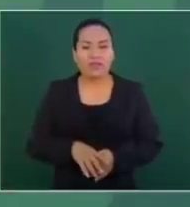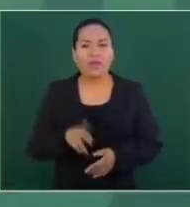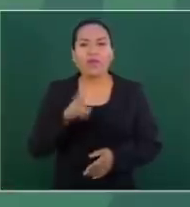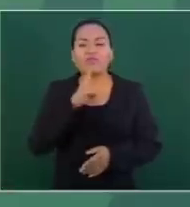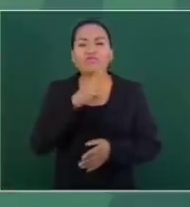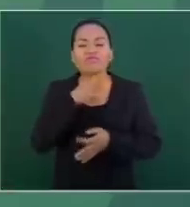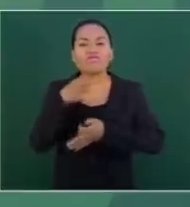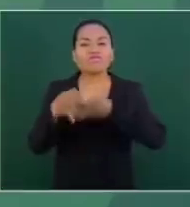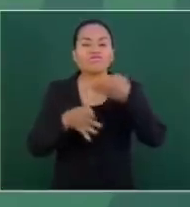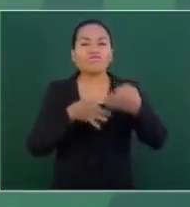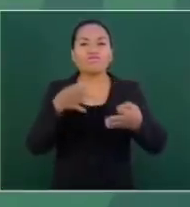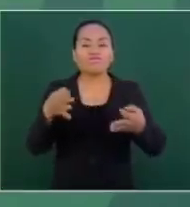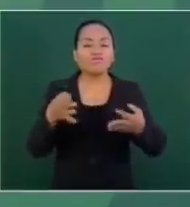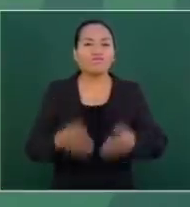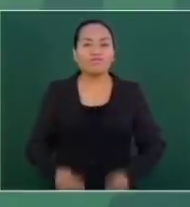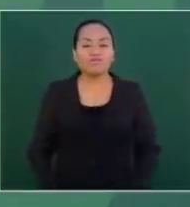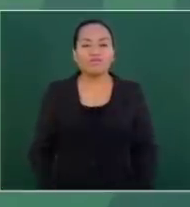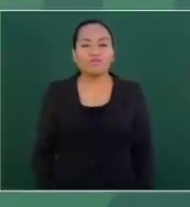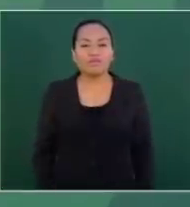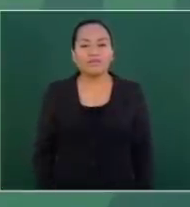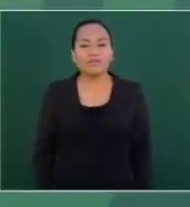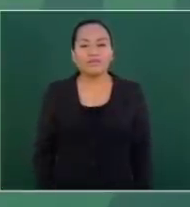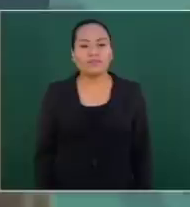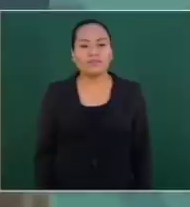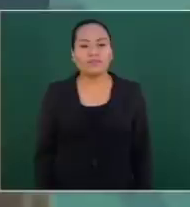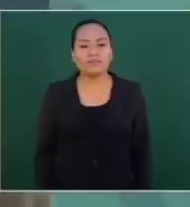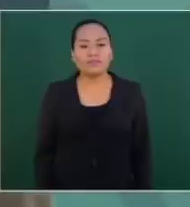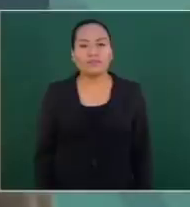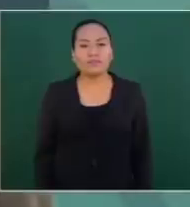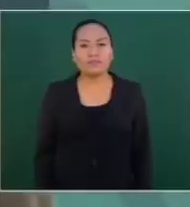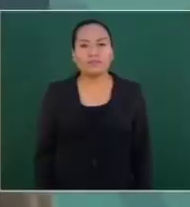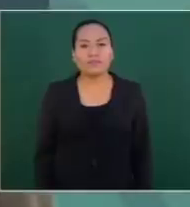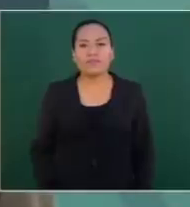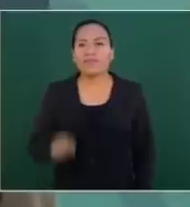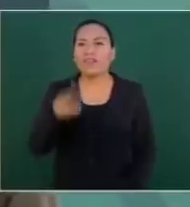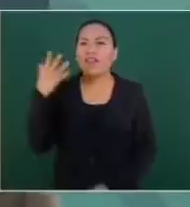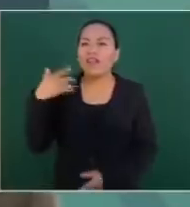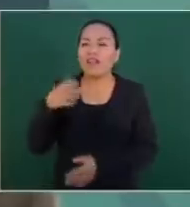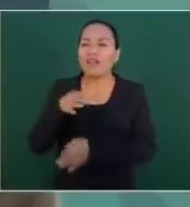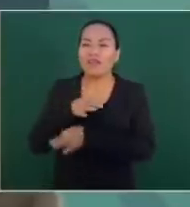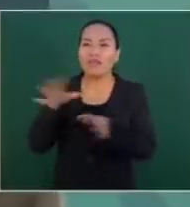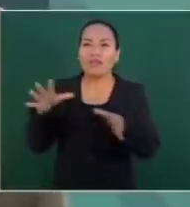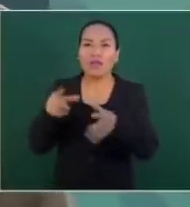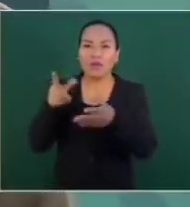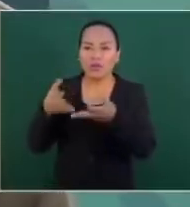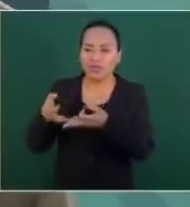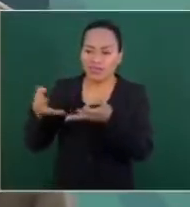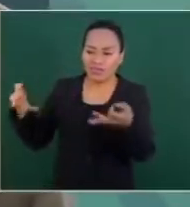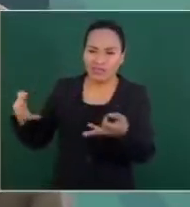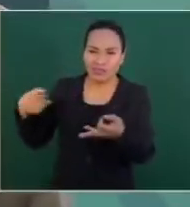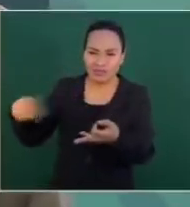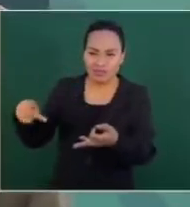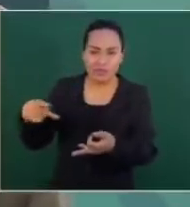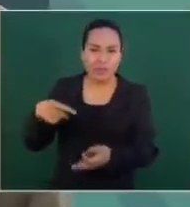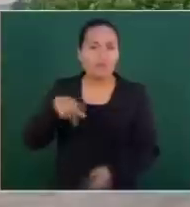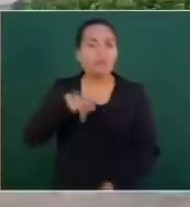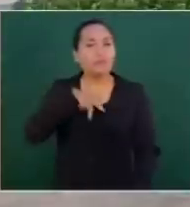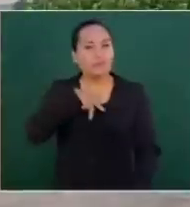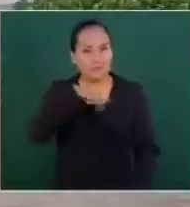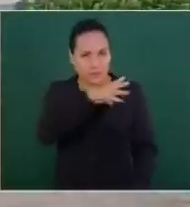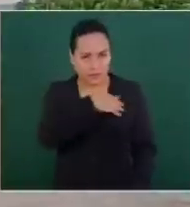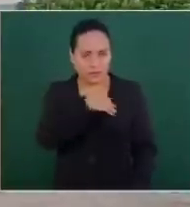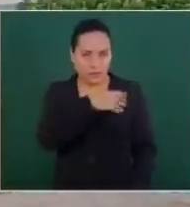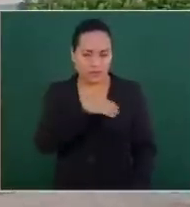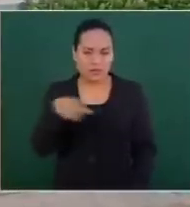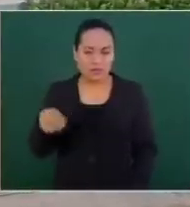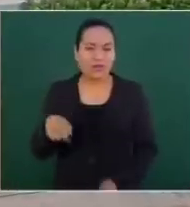un terreno que tienen mis hijos heredados, esos